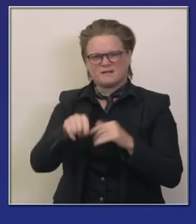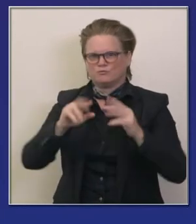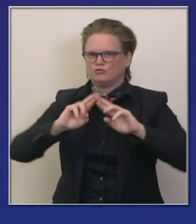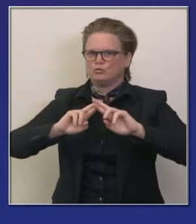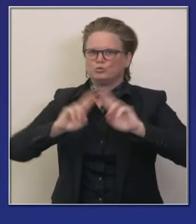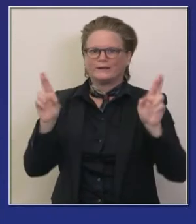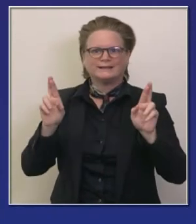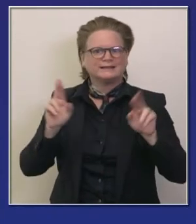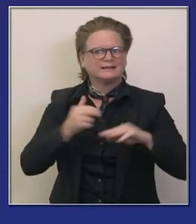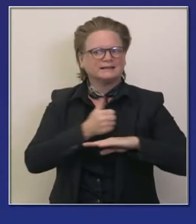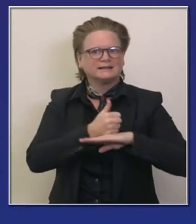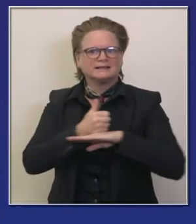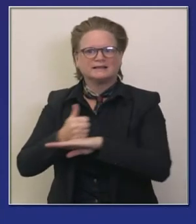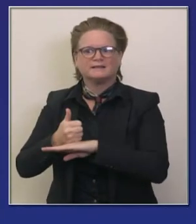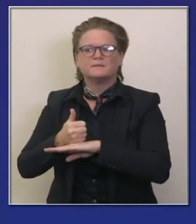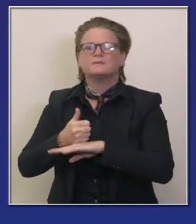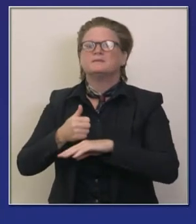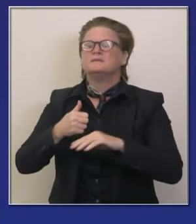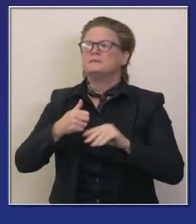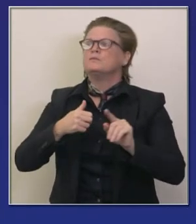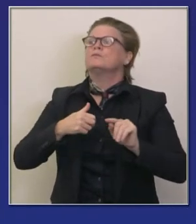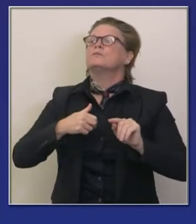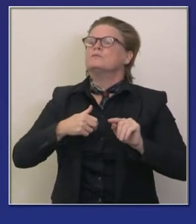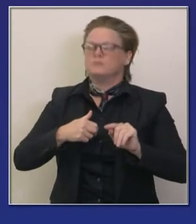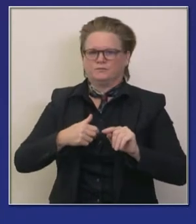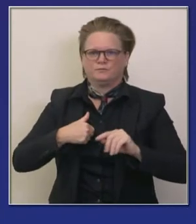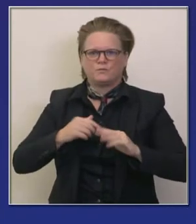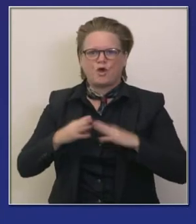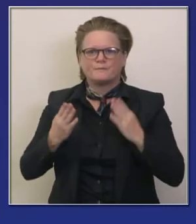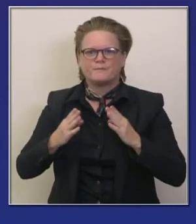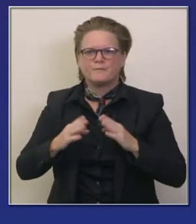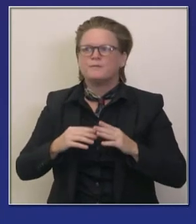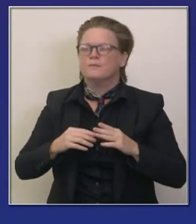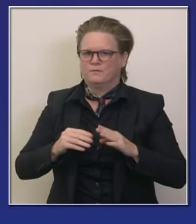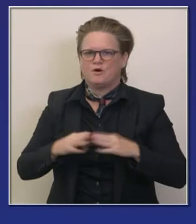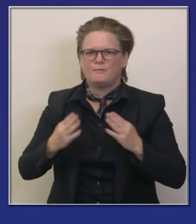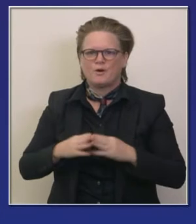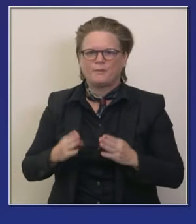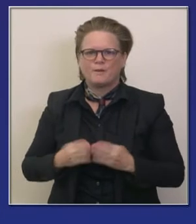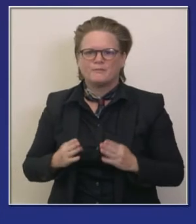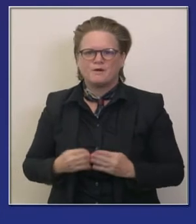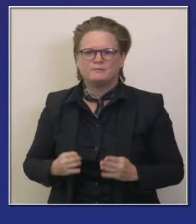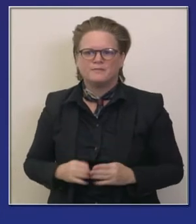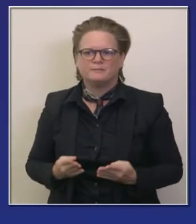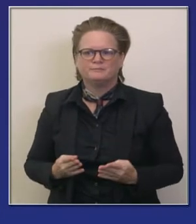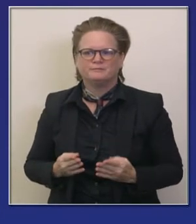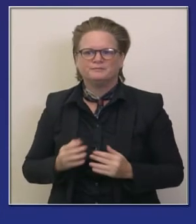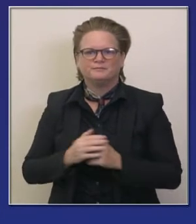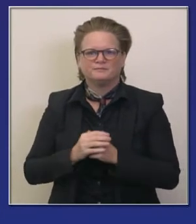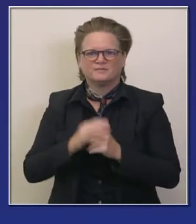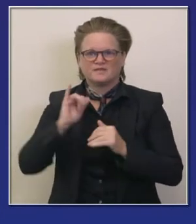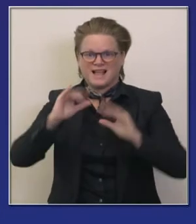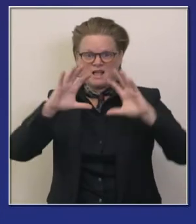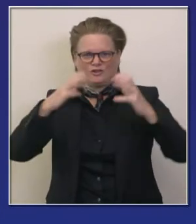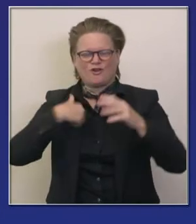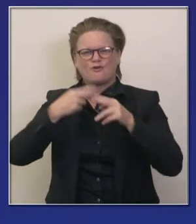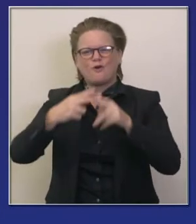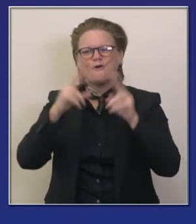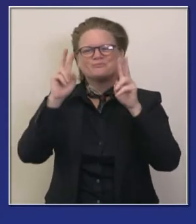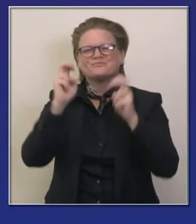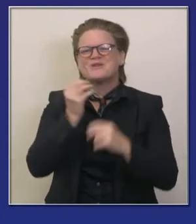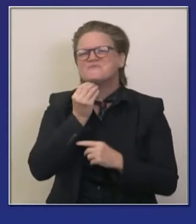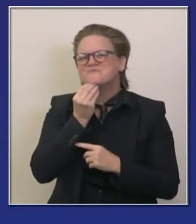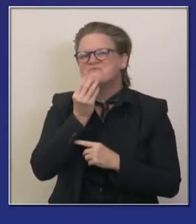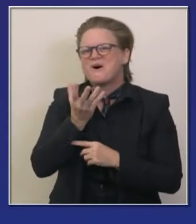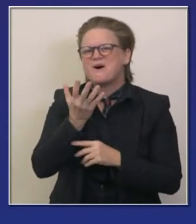momento que sean necesarias y les llamamos que están en condición cálida porque no estamos dejando